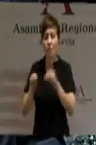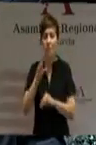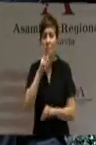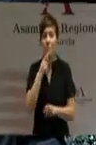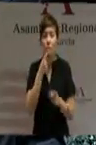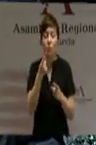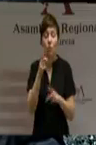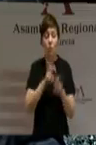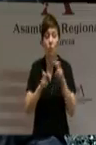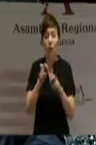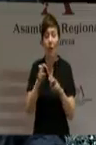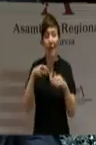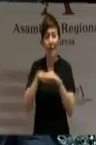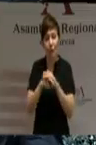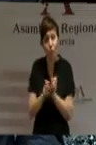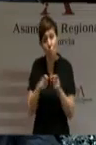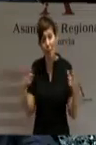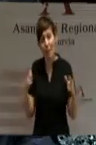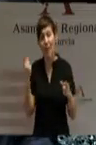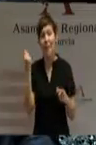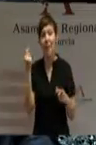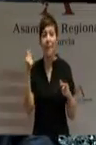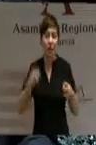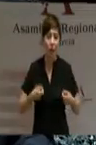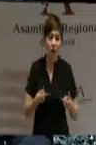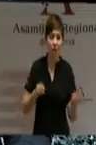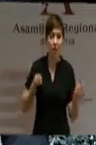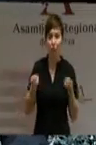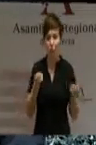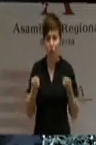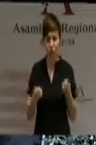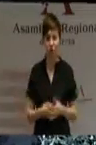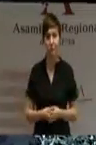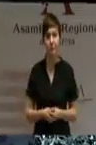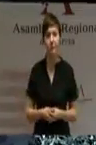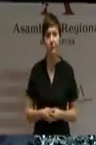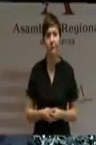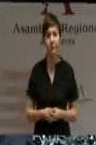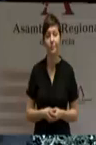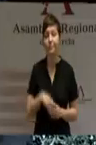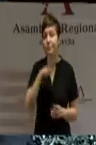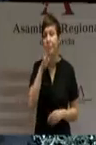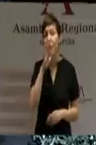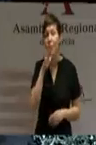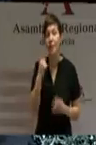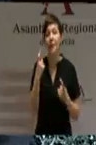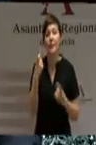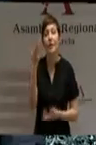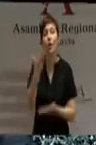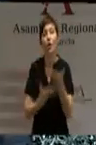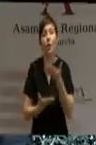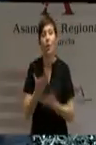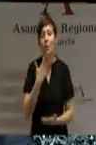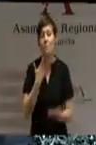menos dinero. Por eso, ahora más que nunca, es necesaria la colaboración de todos.